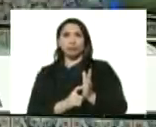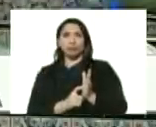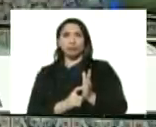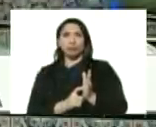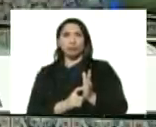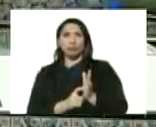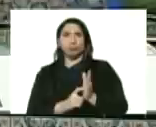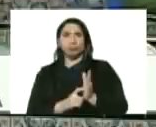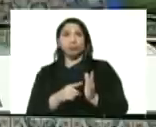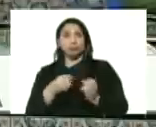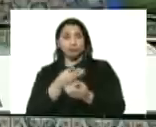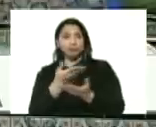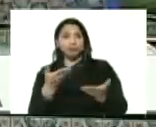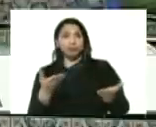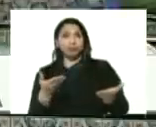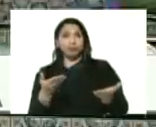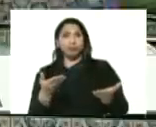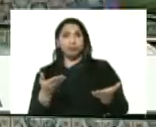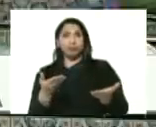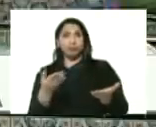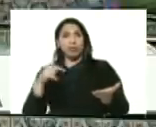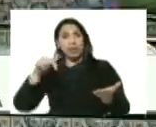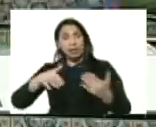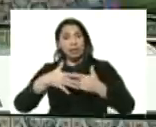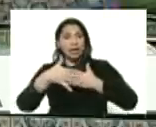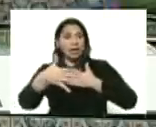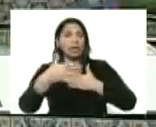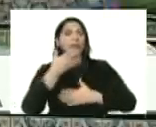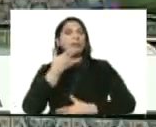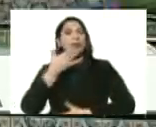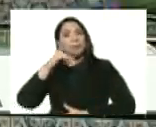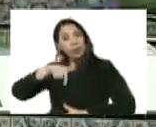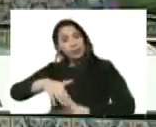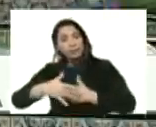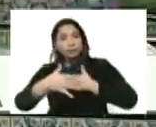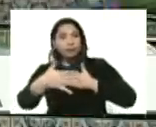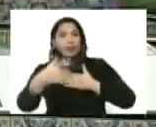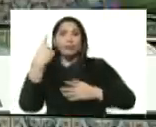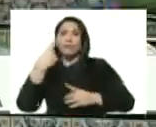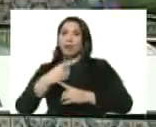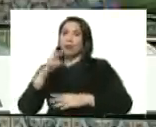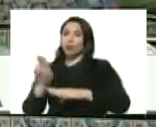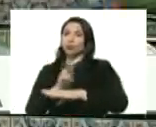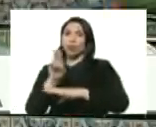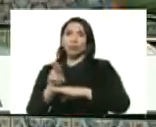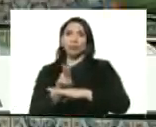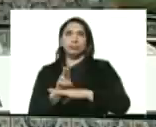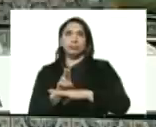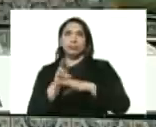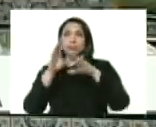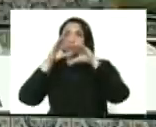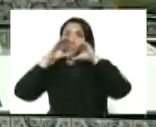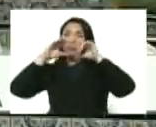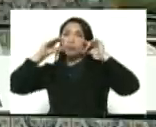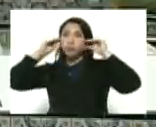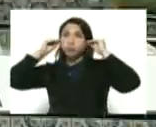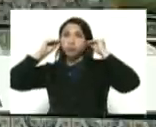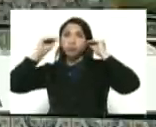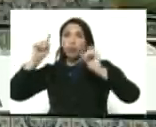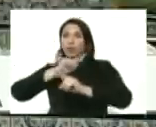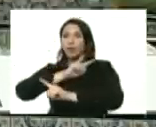así va a ser de aquí en adelante por ejemplo de aquí en adelante tenemos que usar la mascarilla